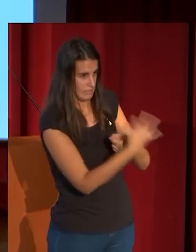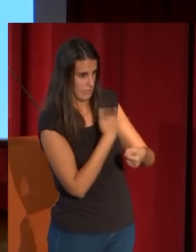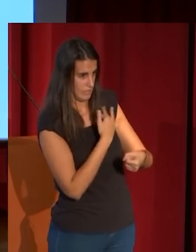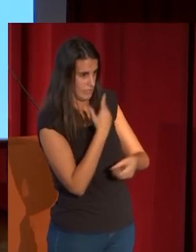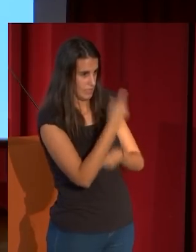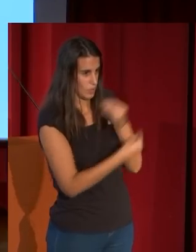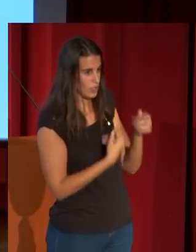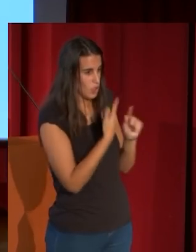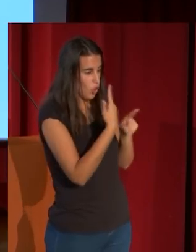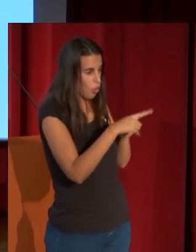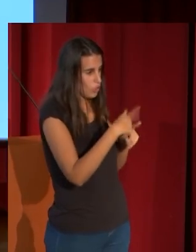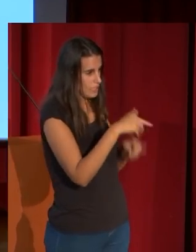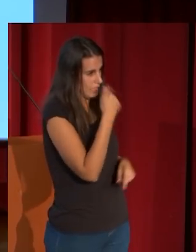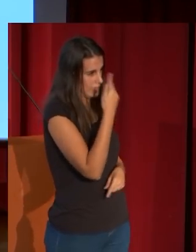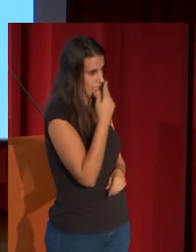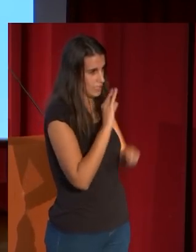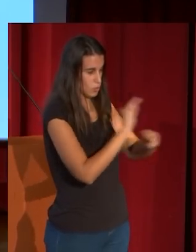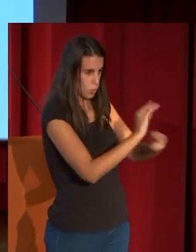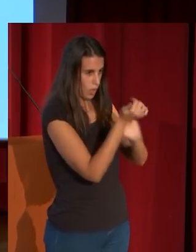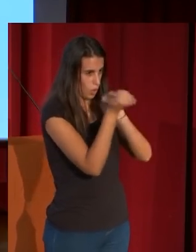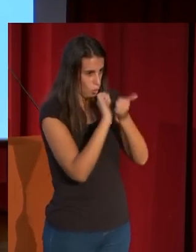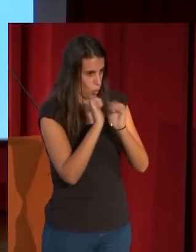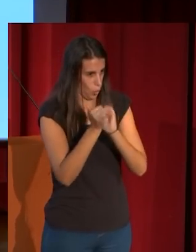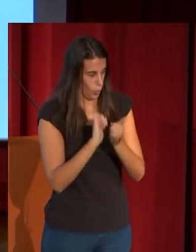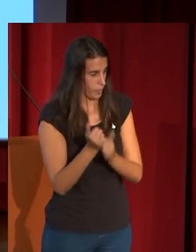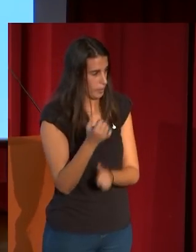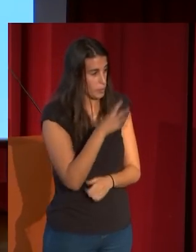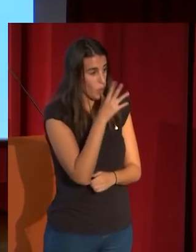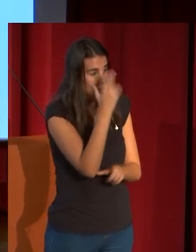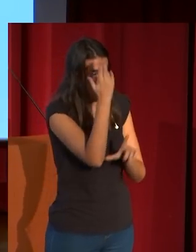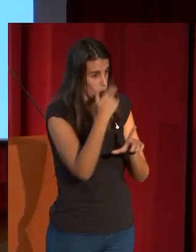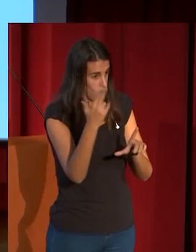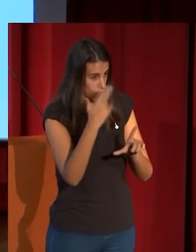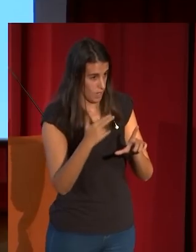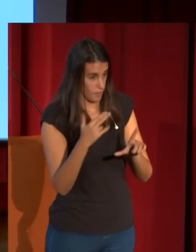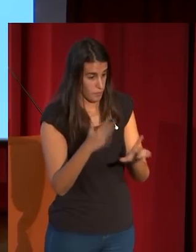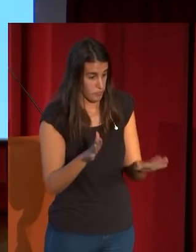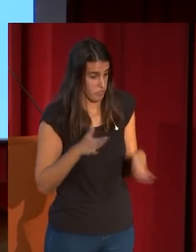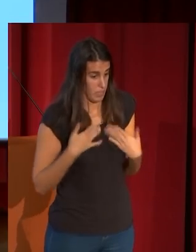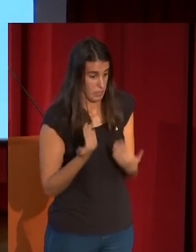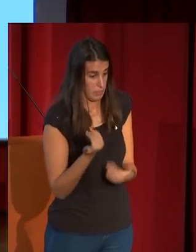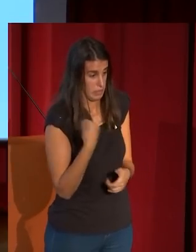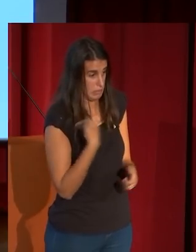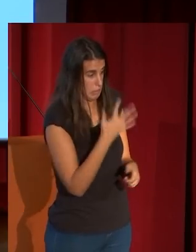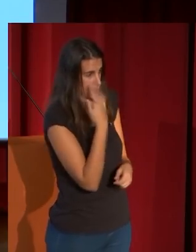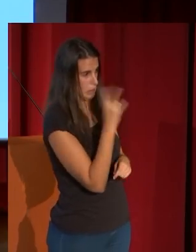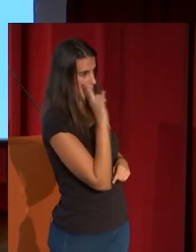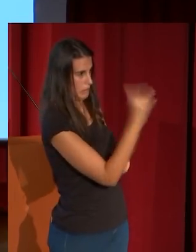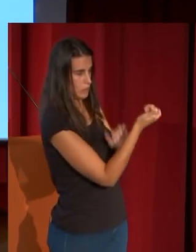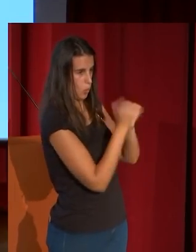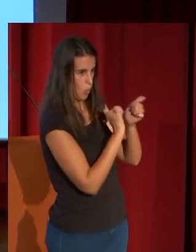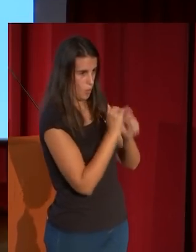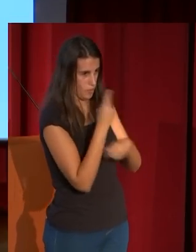más interesante, que es el busto, hace una copia también a la acuarela, que recientemente ha adquirido el Menac, y que